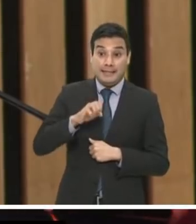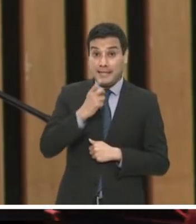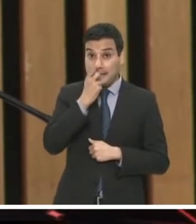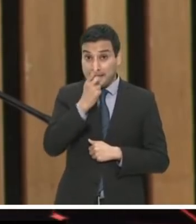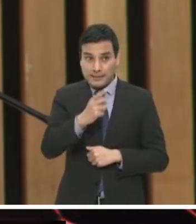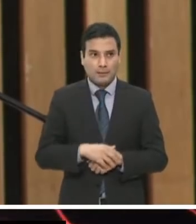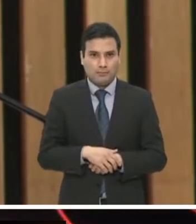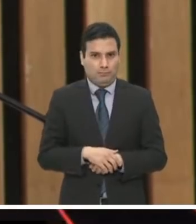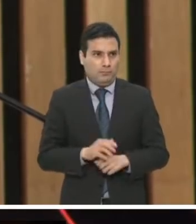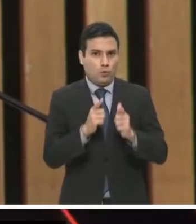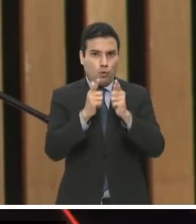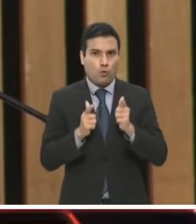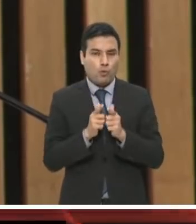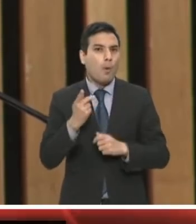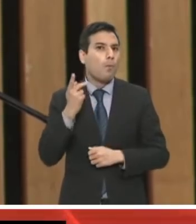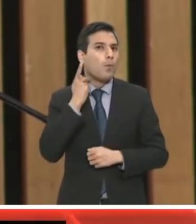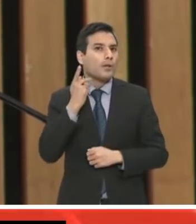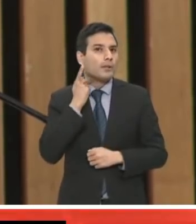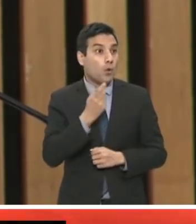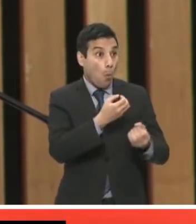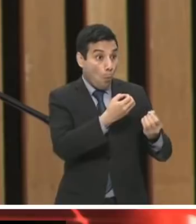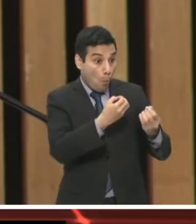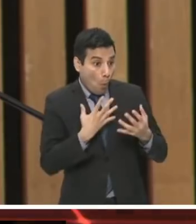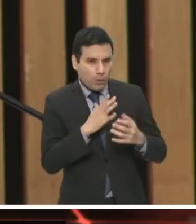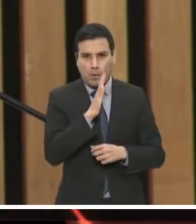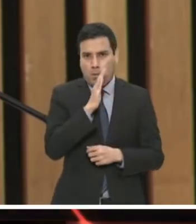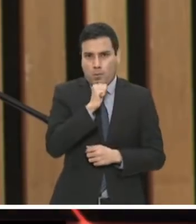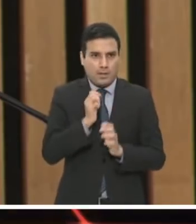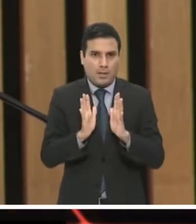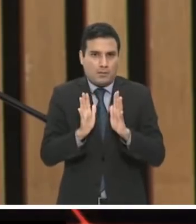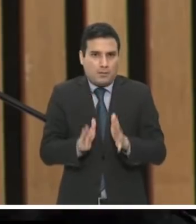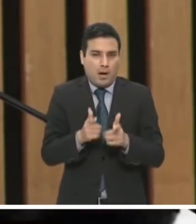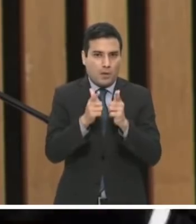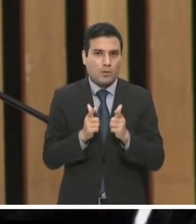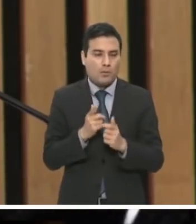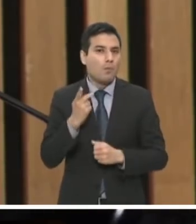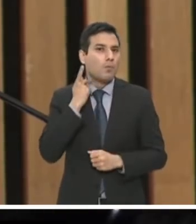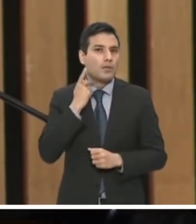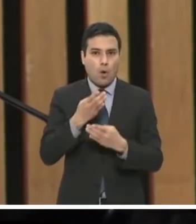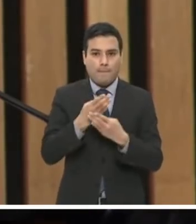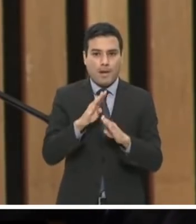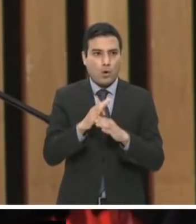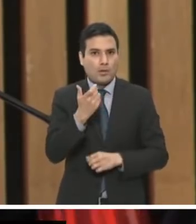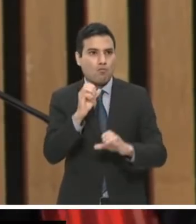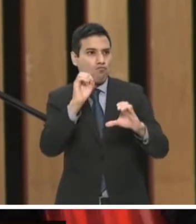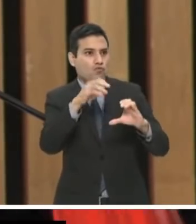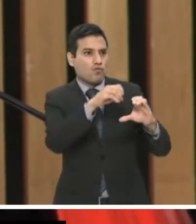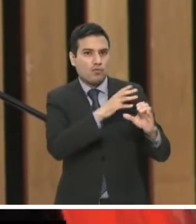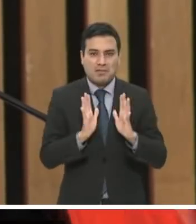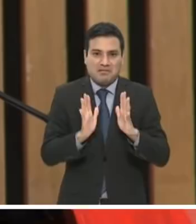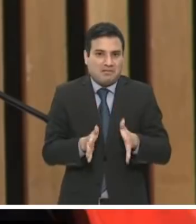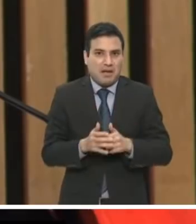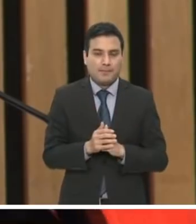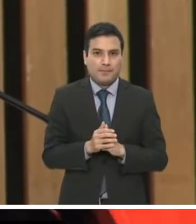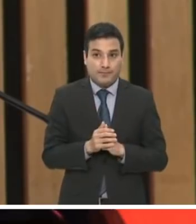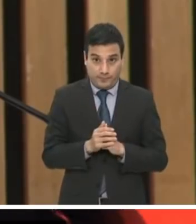recibir dinero que ya fue destinado a las cuentas bancarias de los partidos políticos, se nos ha negado reiteradamente a